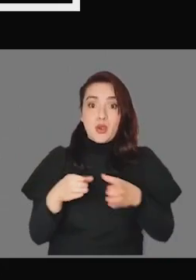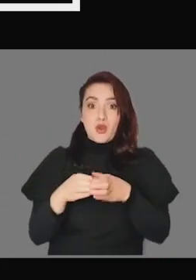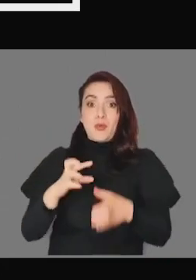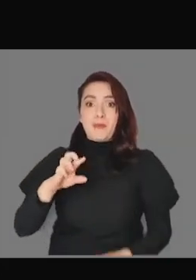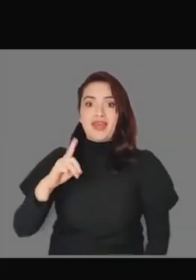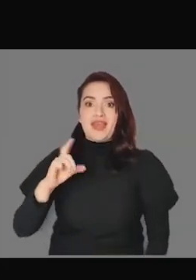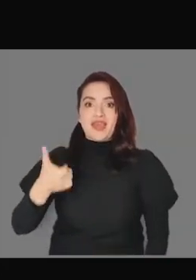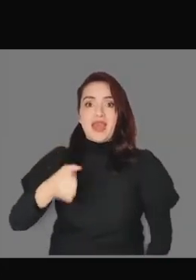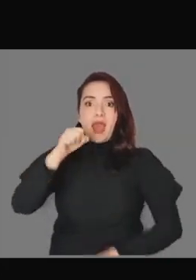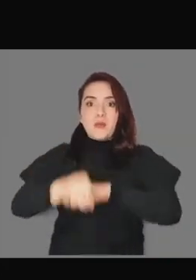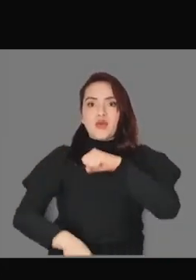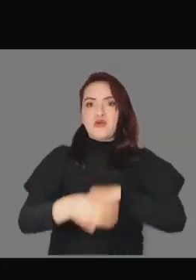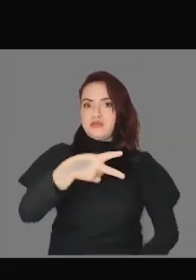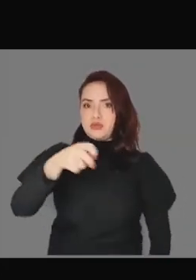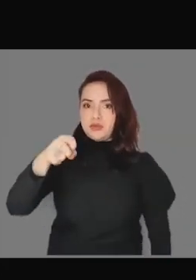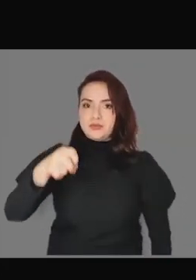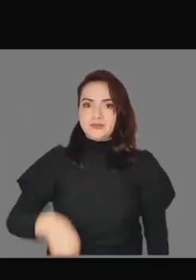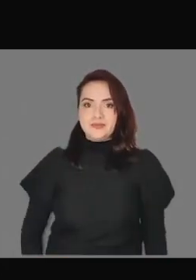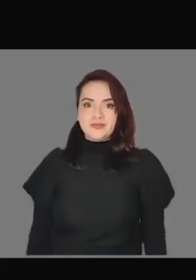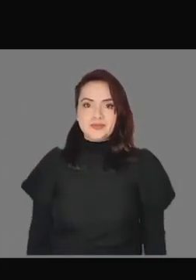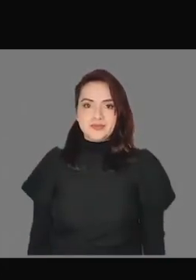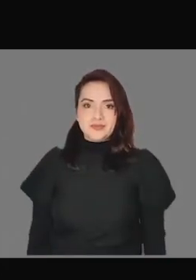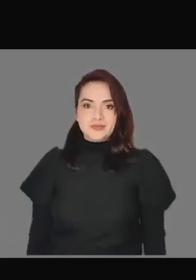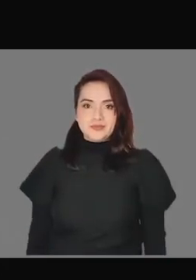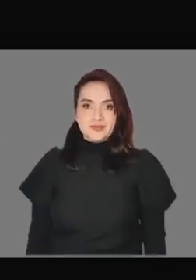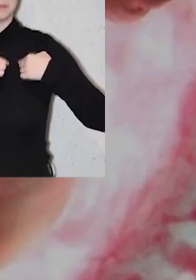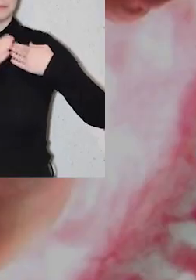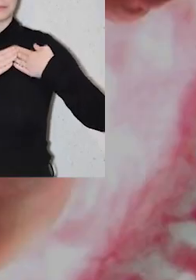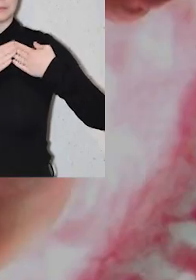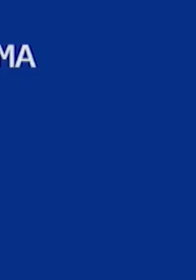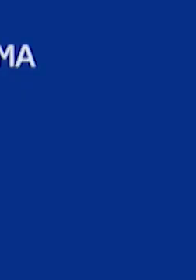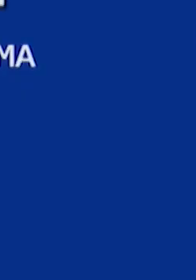de septiembre, el partido de la gente no va a prueba.